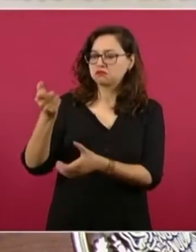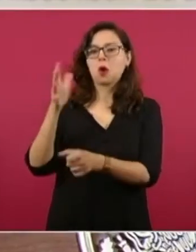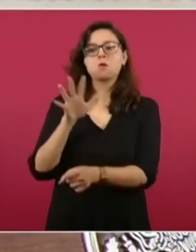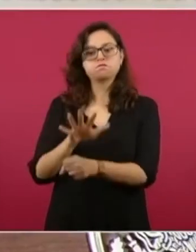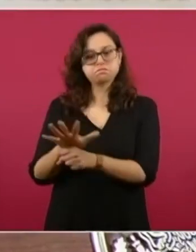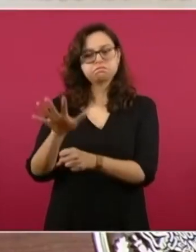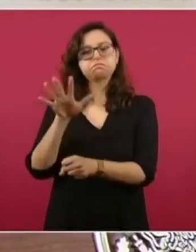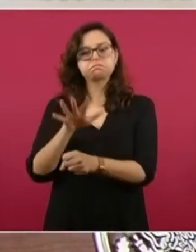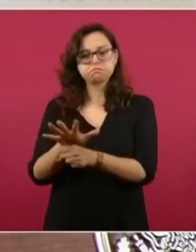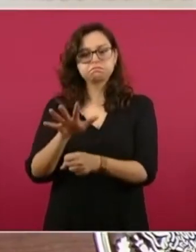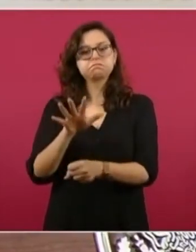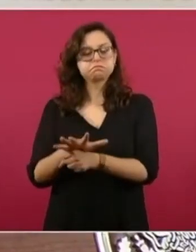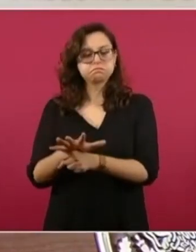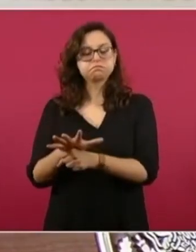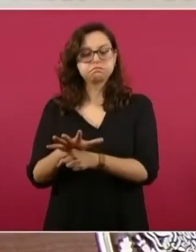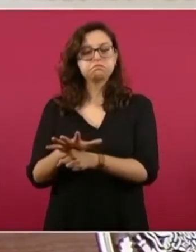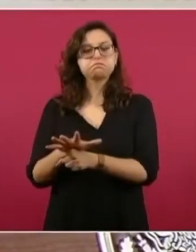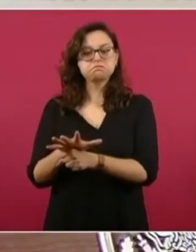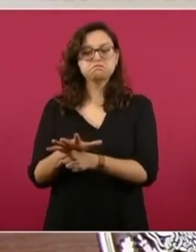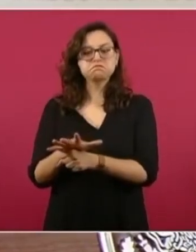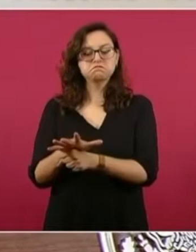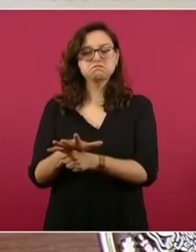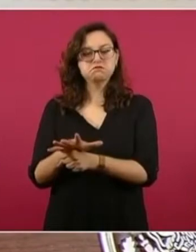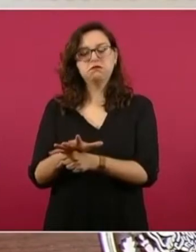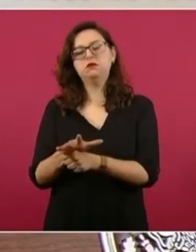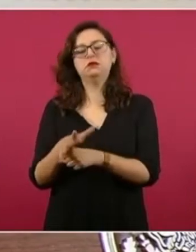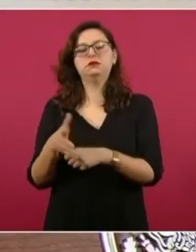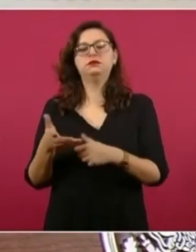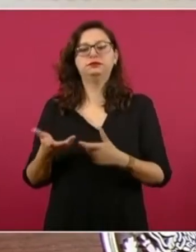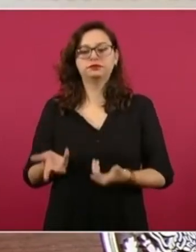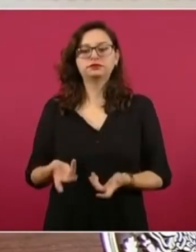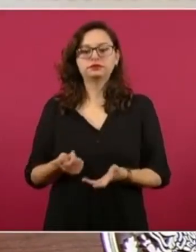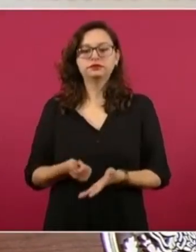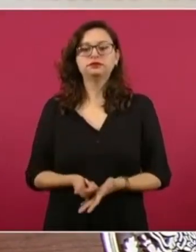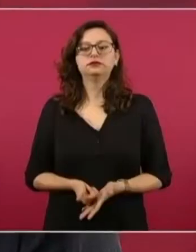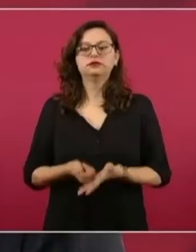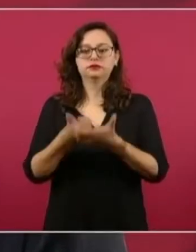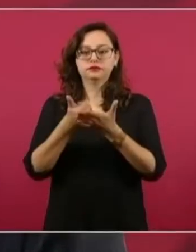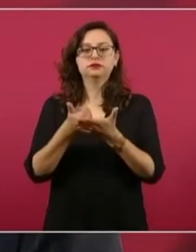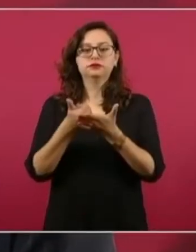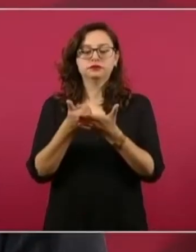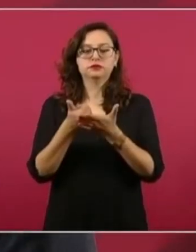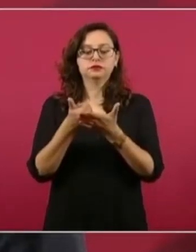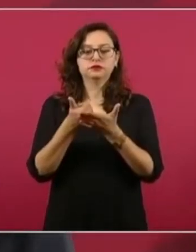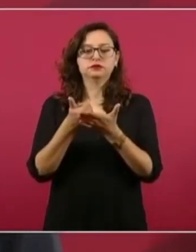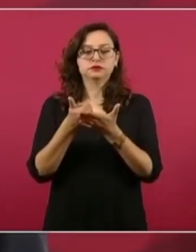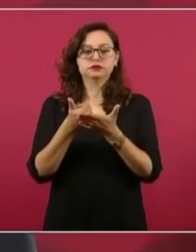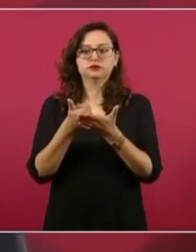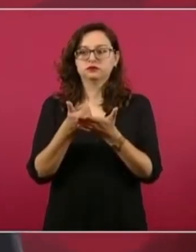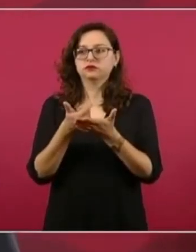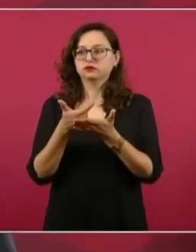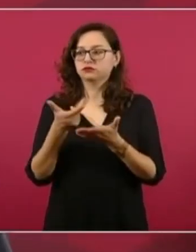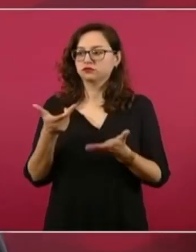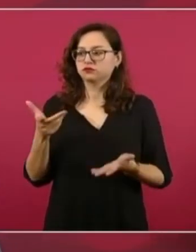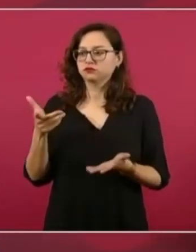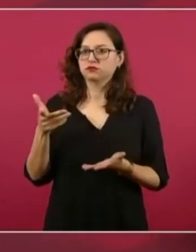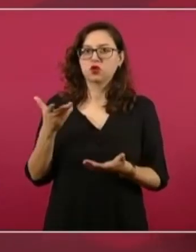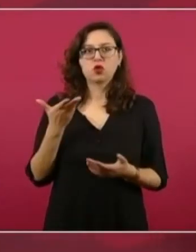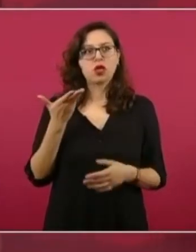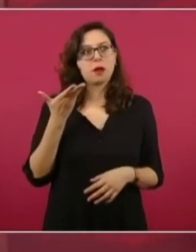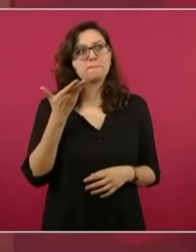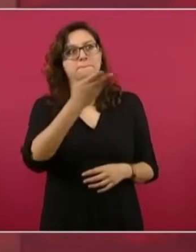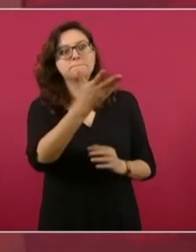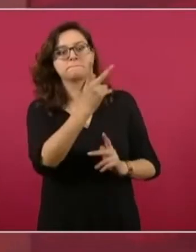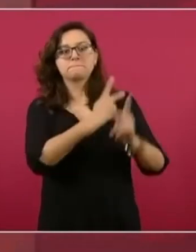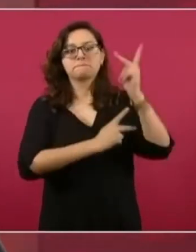fuerte, que nos ha permitido no recurrir a